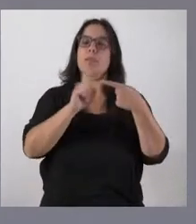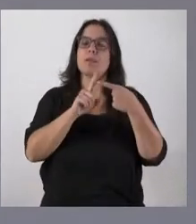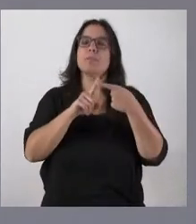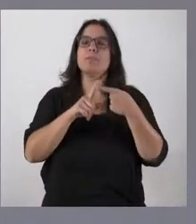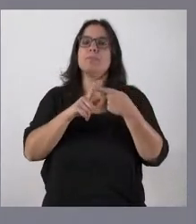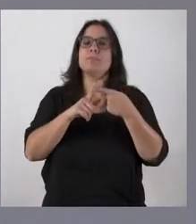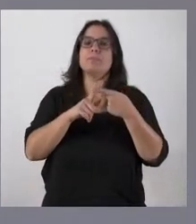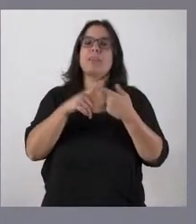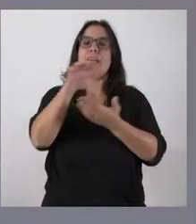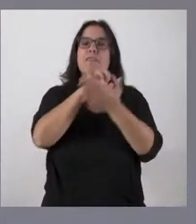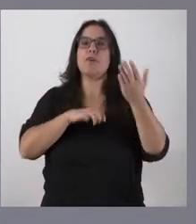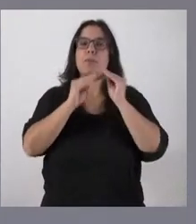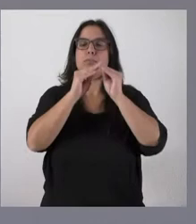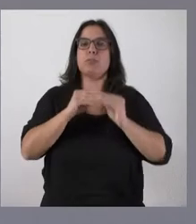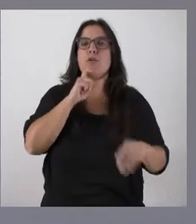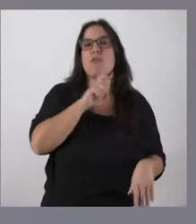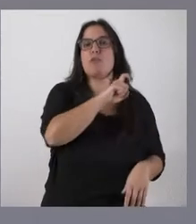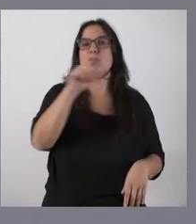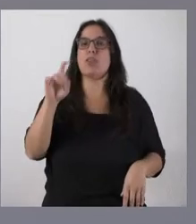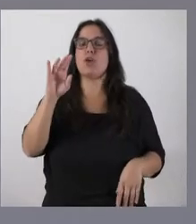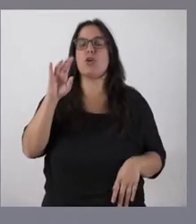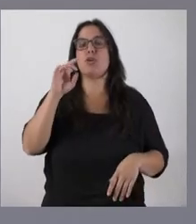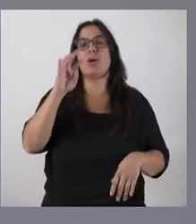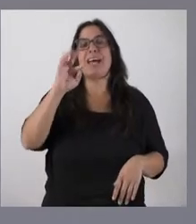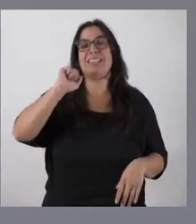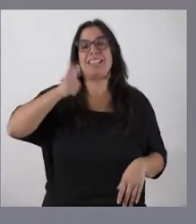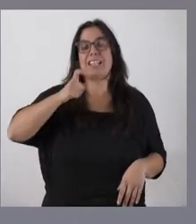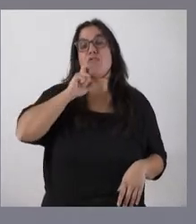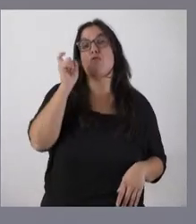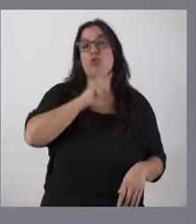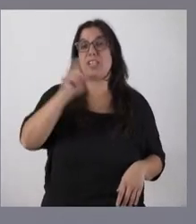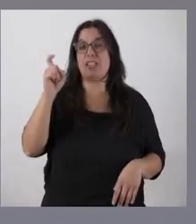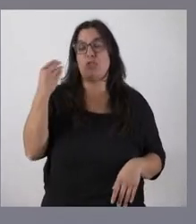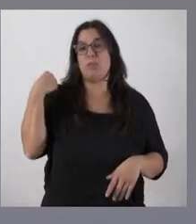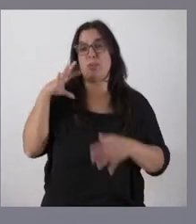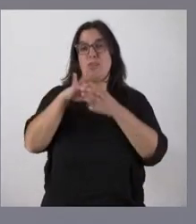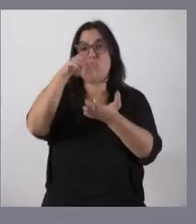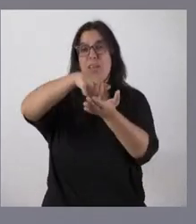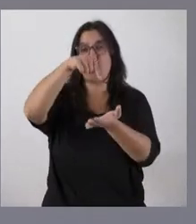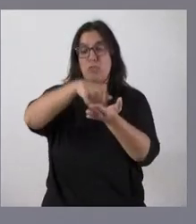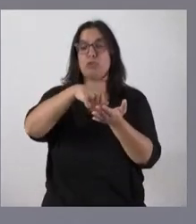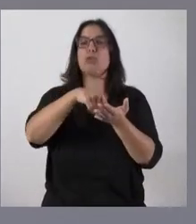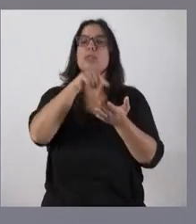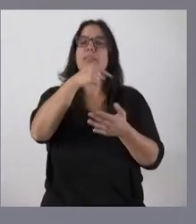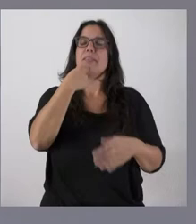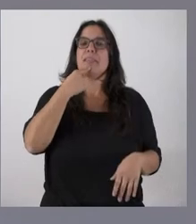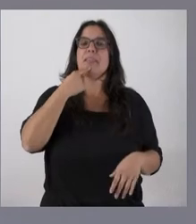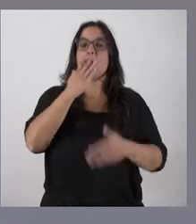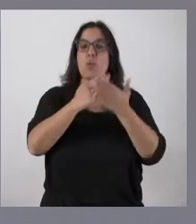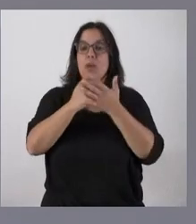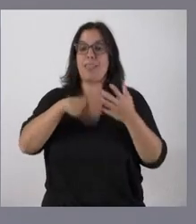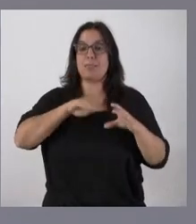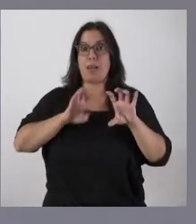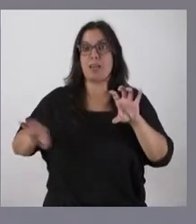informe que elabora la Fundación Tax Foundation a nivel internacional y que sitúa a Castilla y León como la cuarta Comunidad Autónoma de España